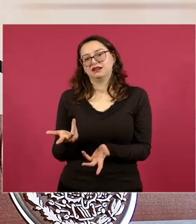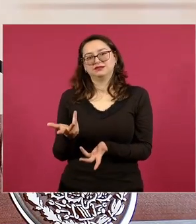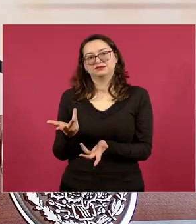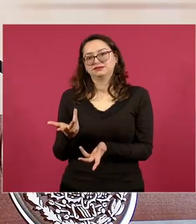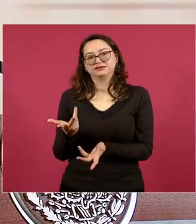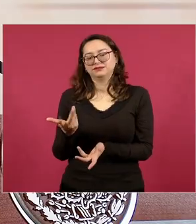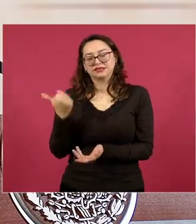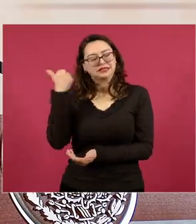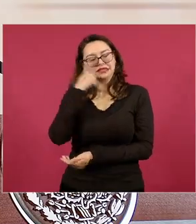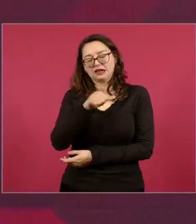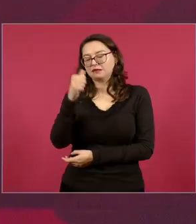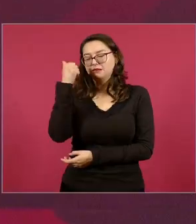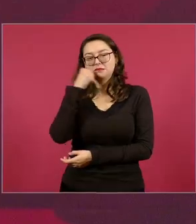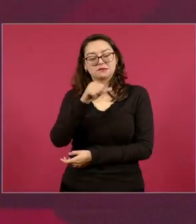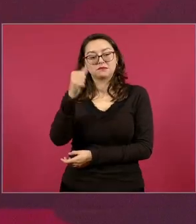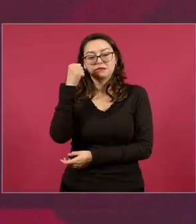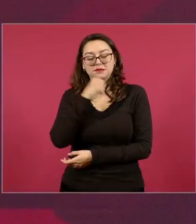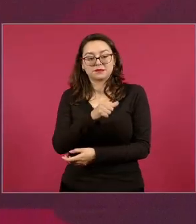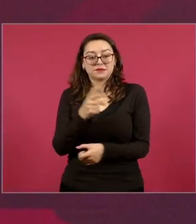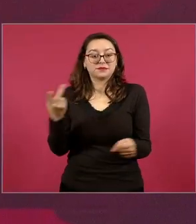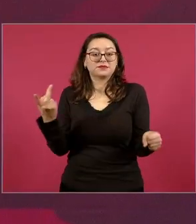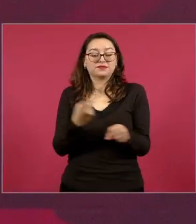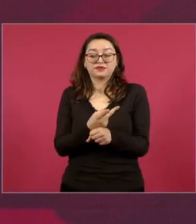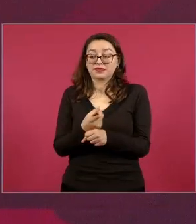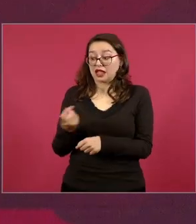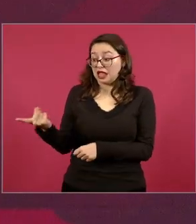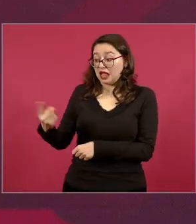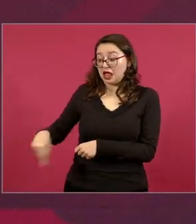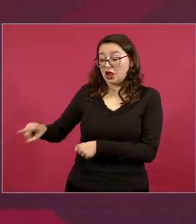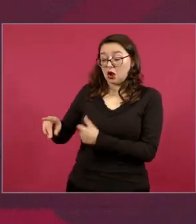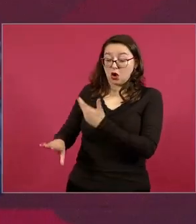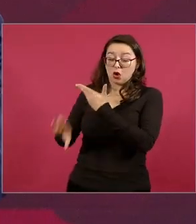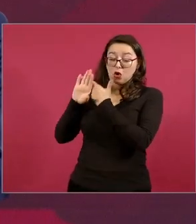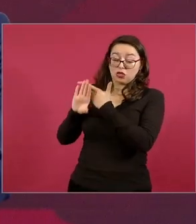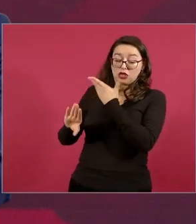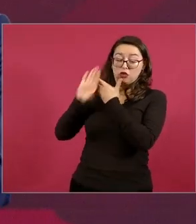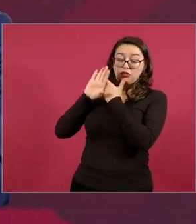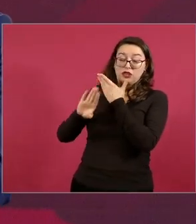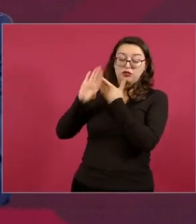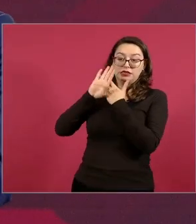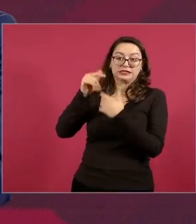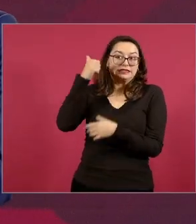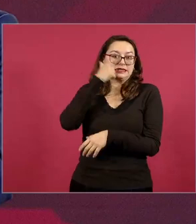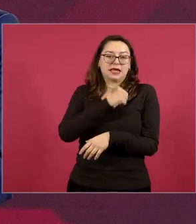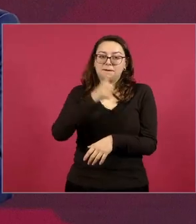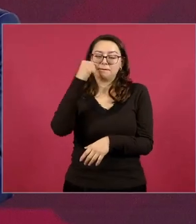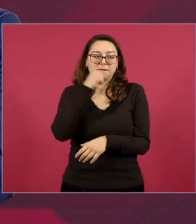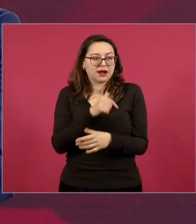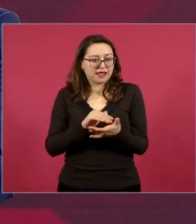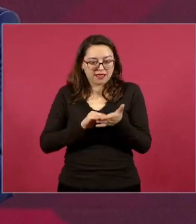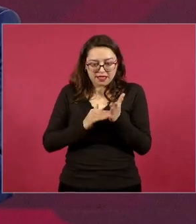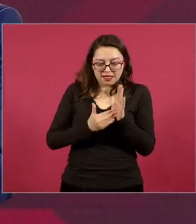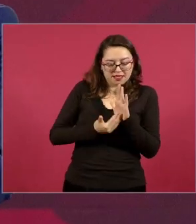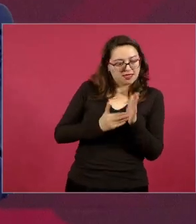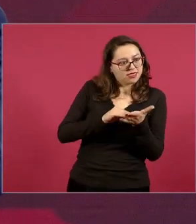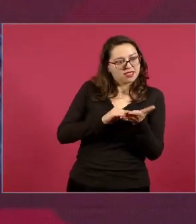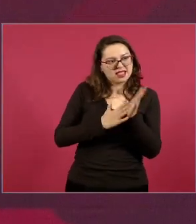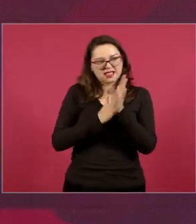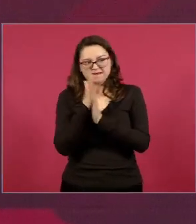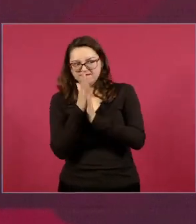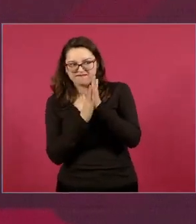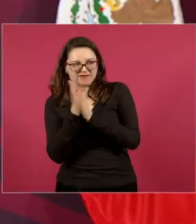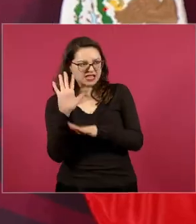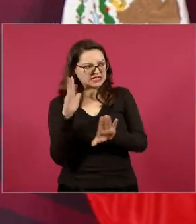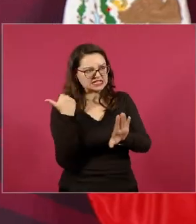y en general nuestros adversarios pues quisieran que nos fuera mal siempre han